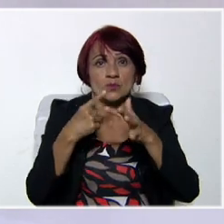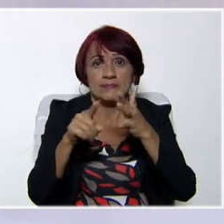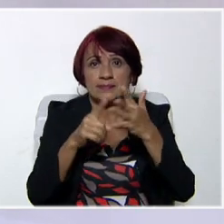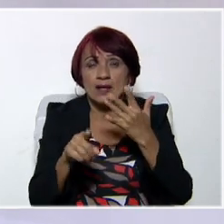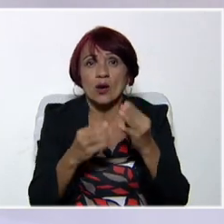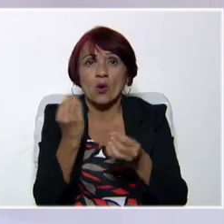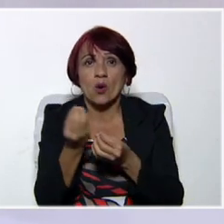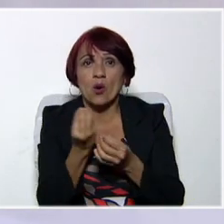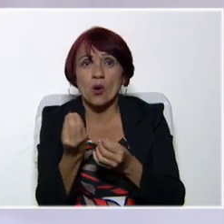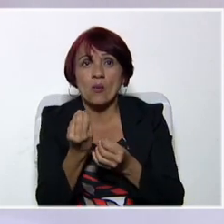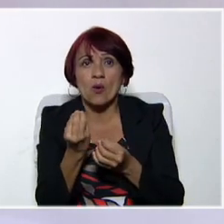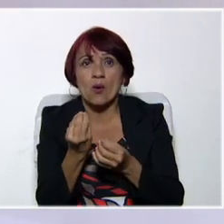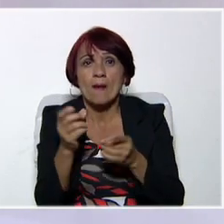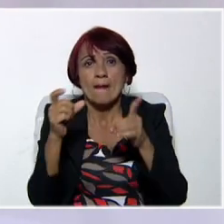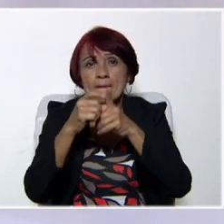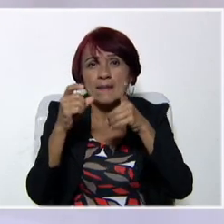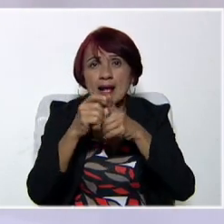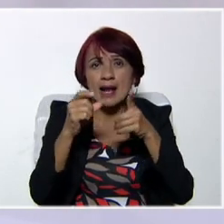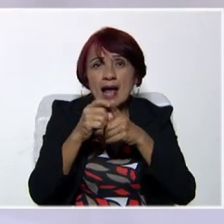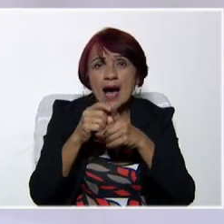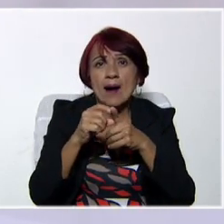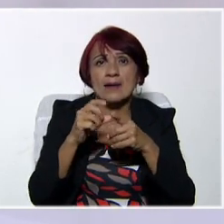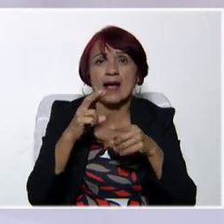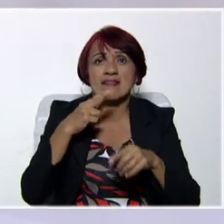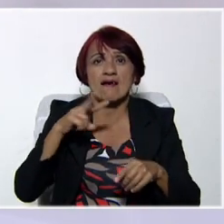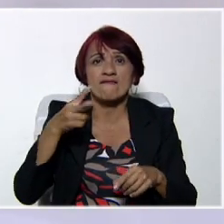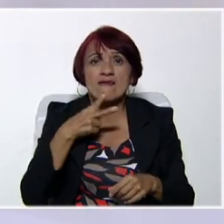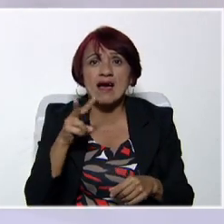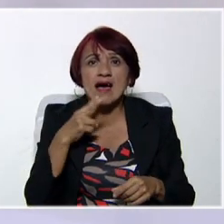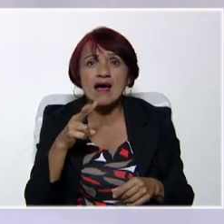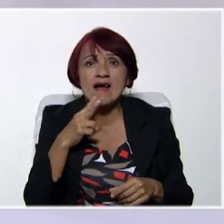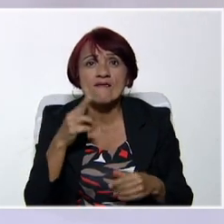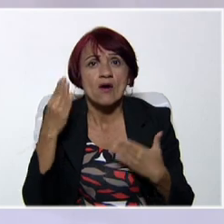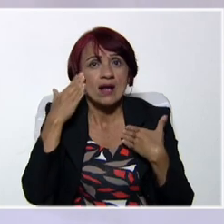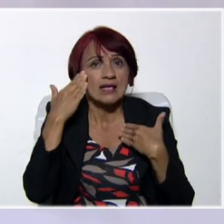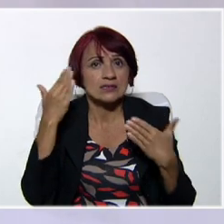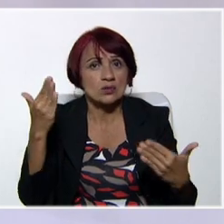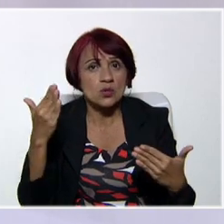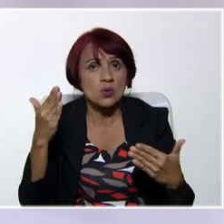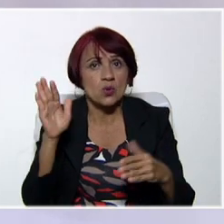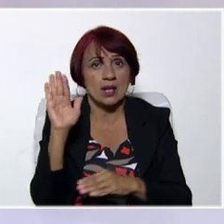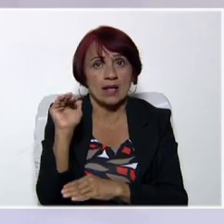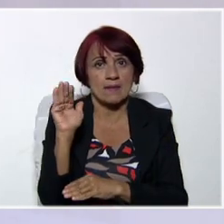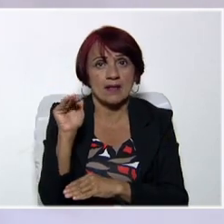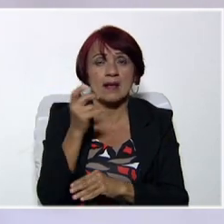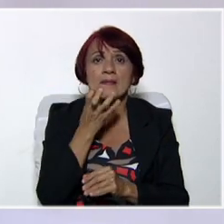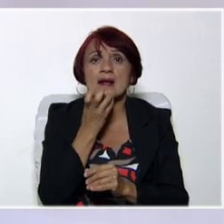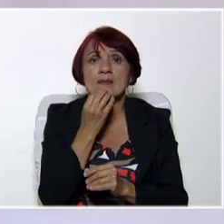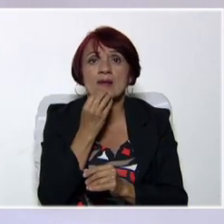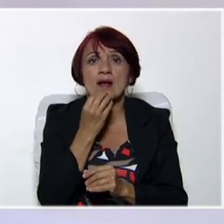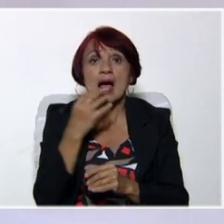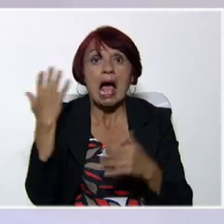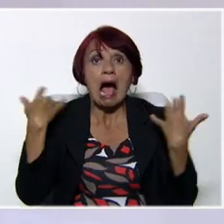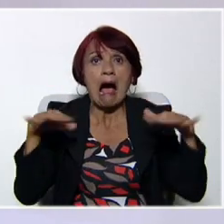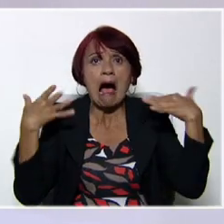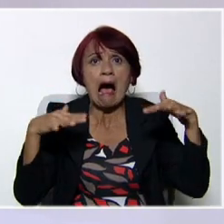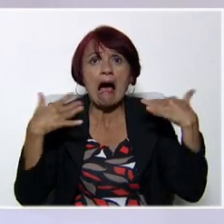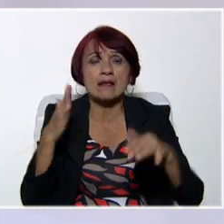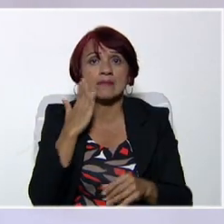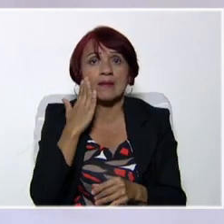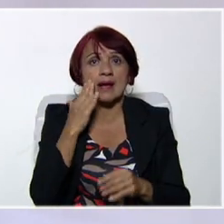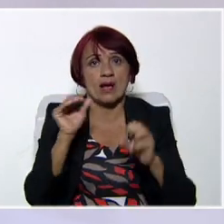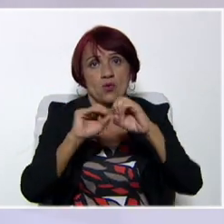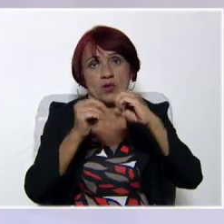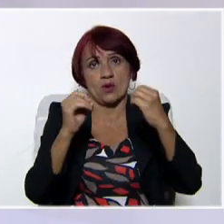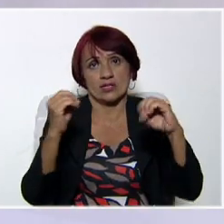frases con verbos meteorológicos, los saludos, las despedidas. Si yo digo, ay mamá, esa es una